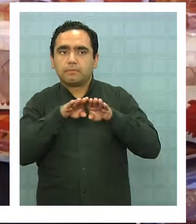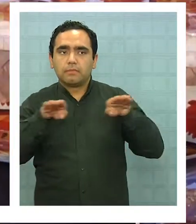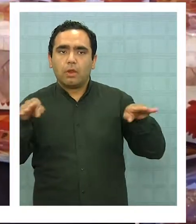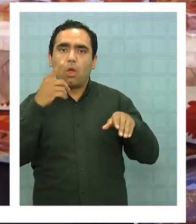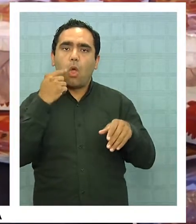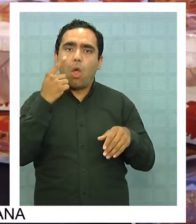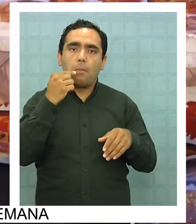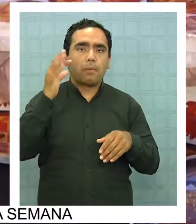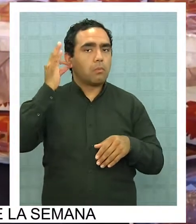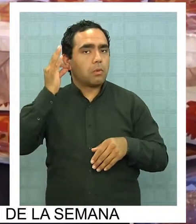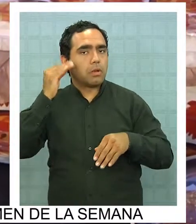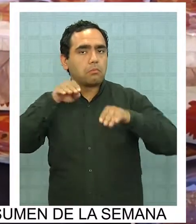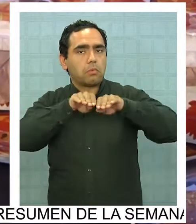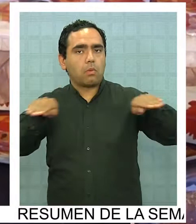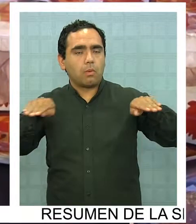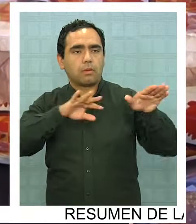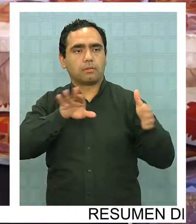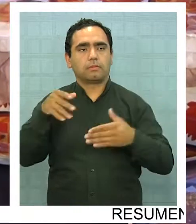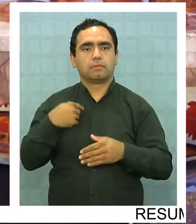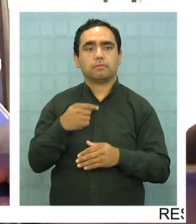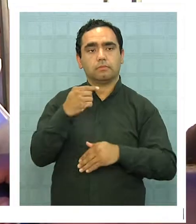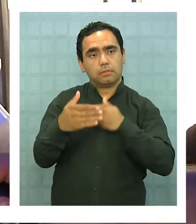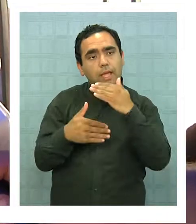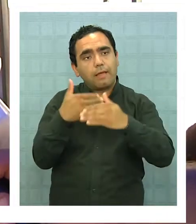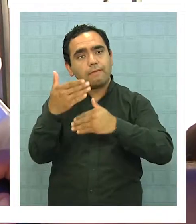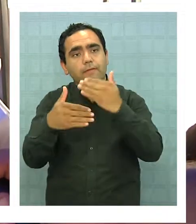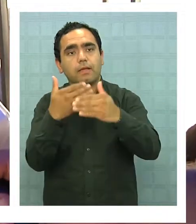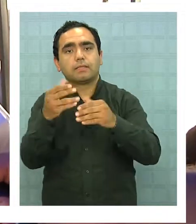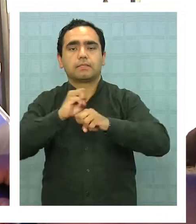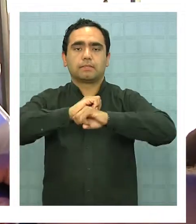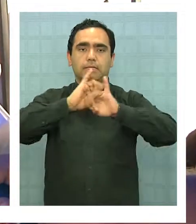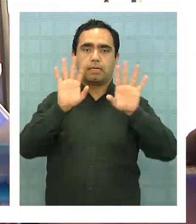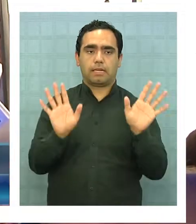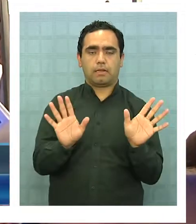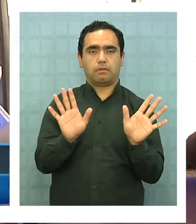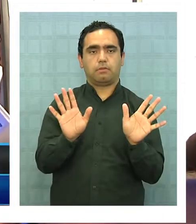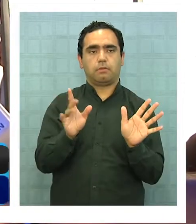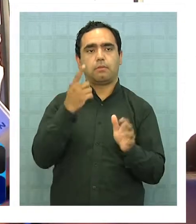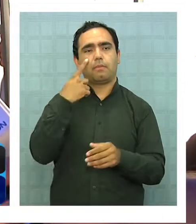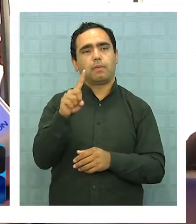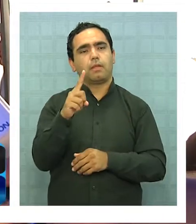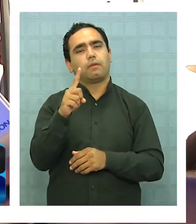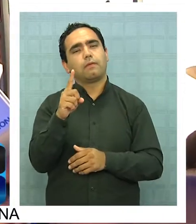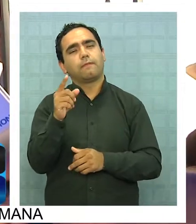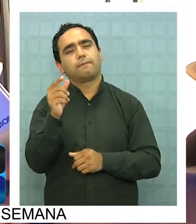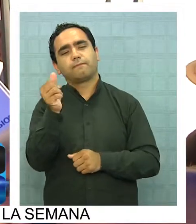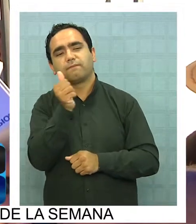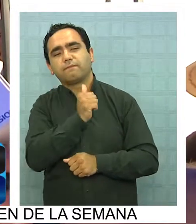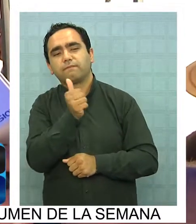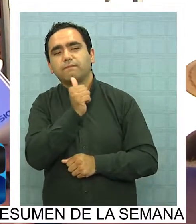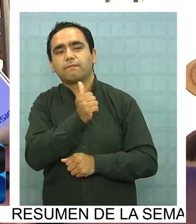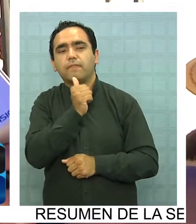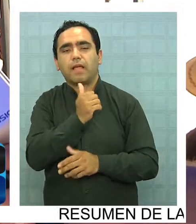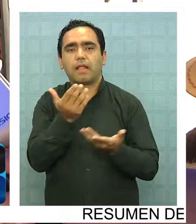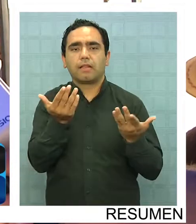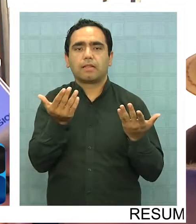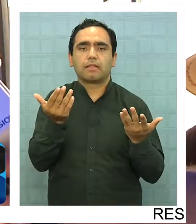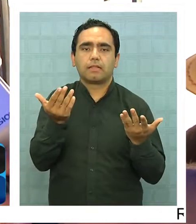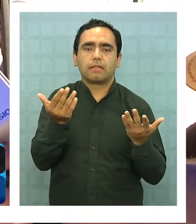hombres y mujeres. Existe un avance claramente, pero existe todavía a nivel